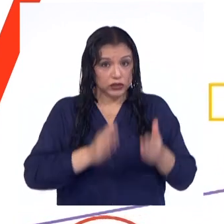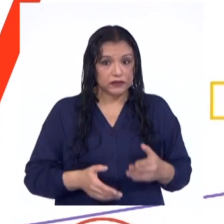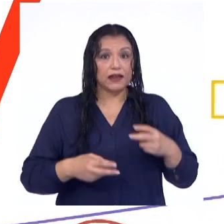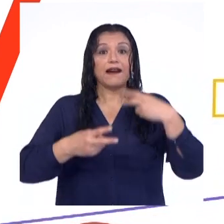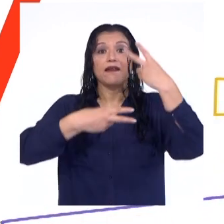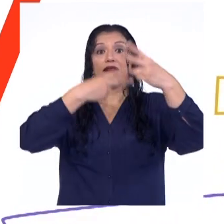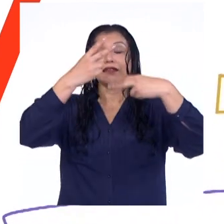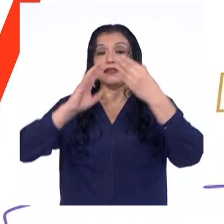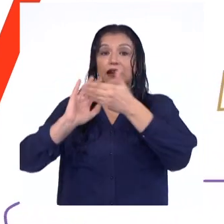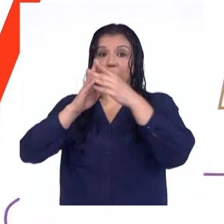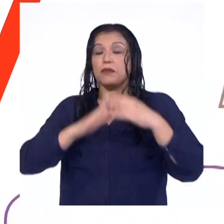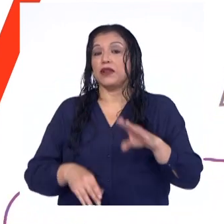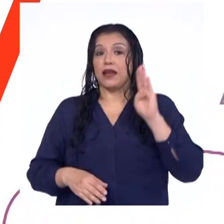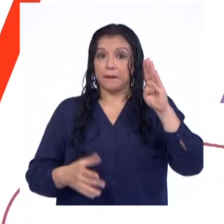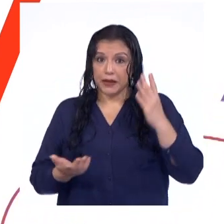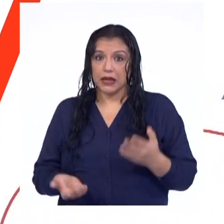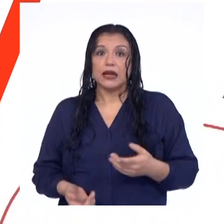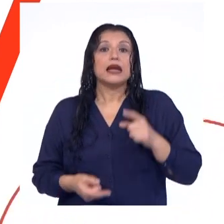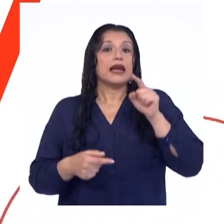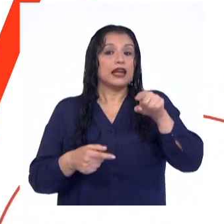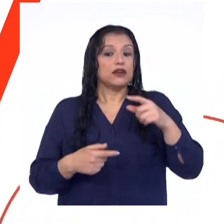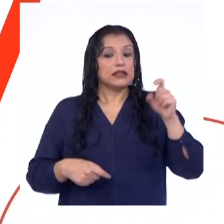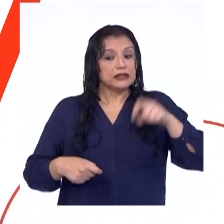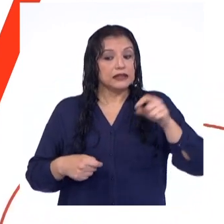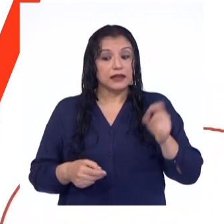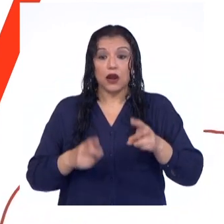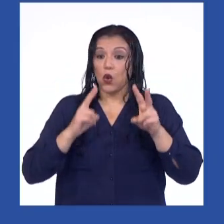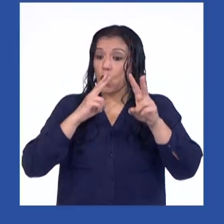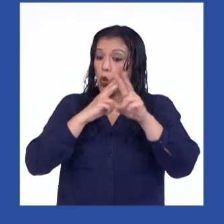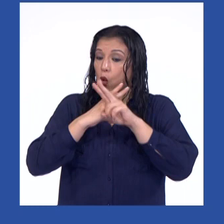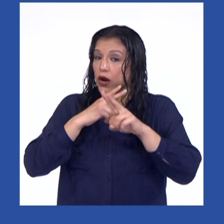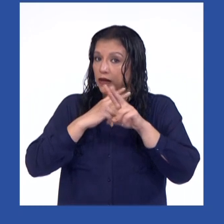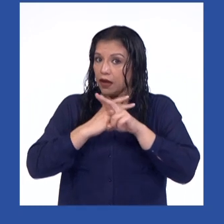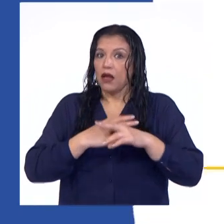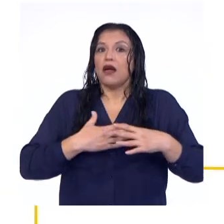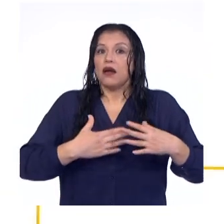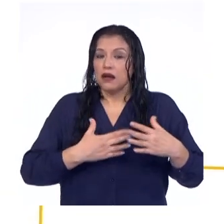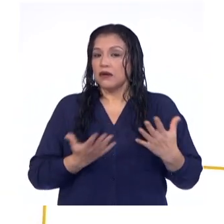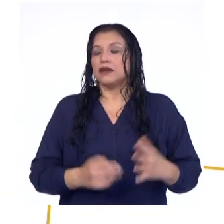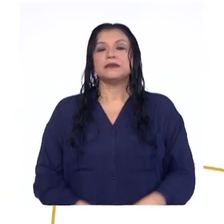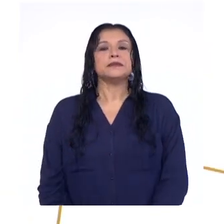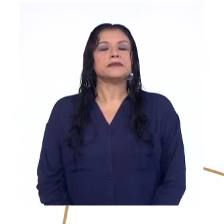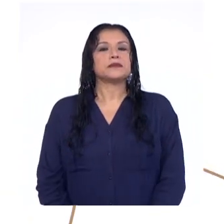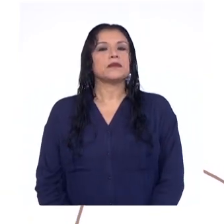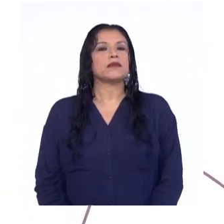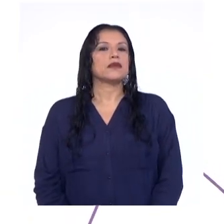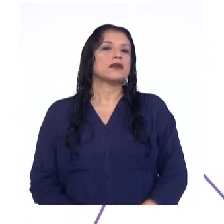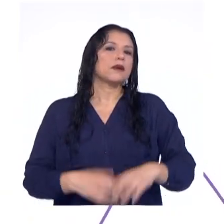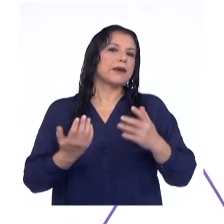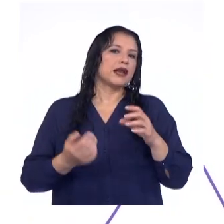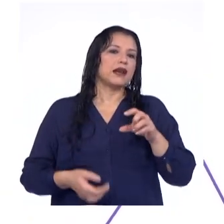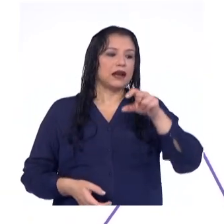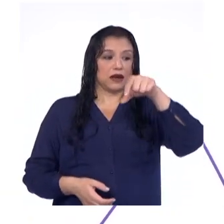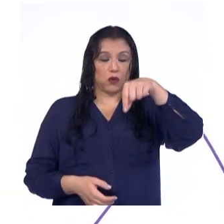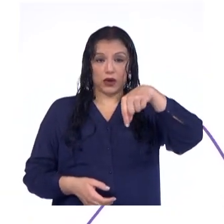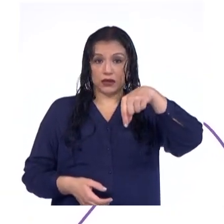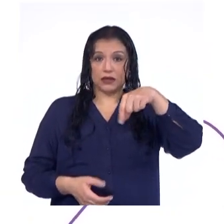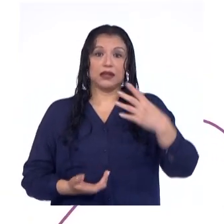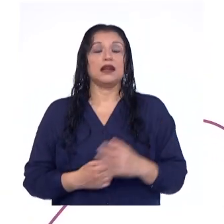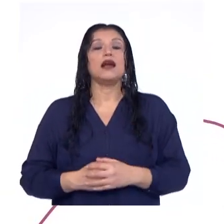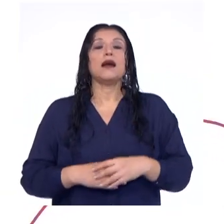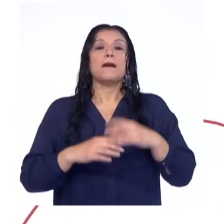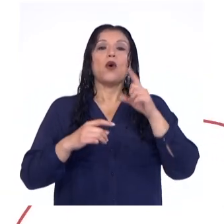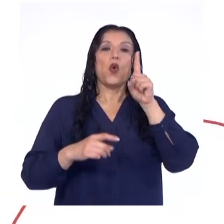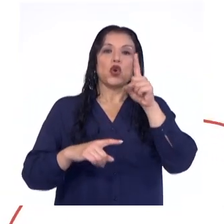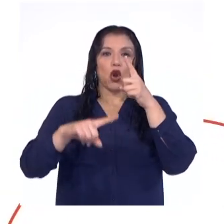la comunidad B son los que deben tener mayor cuidado. Para el caso del cuartil, multiplicamos